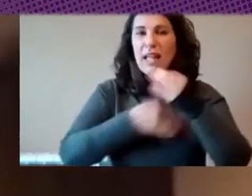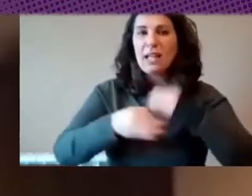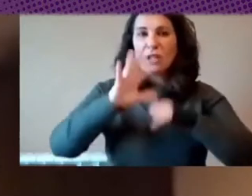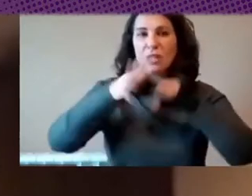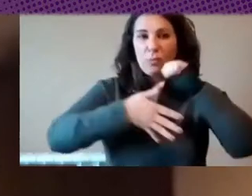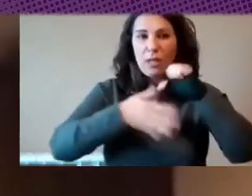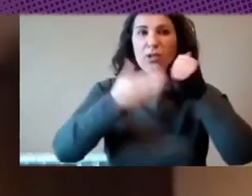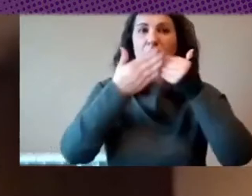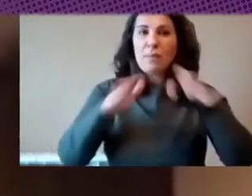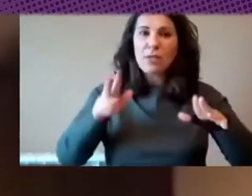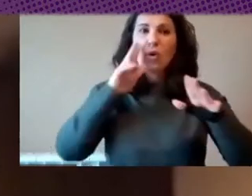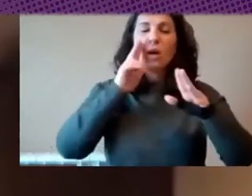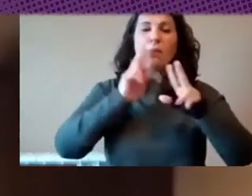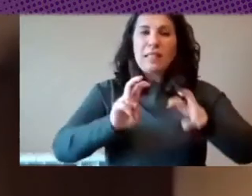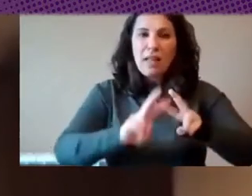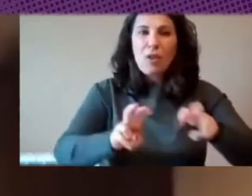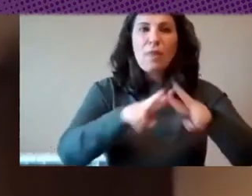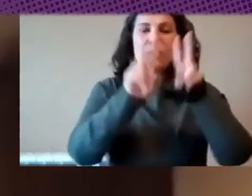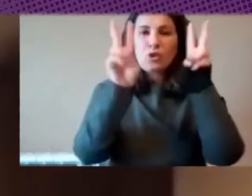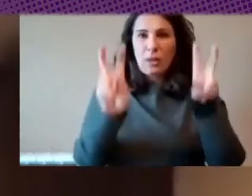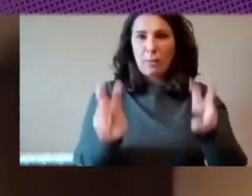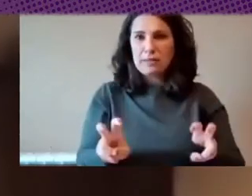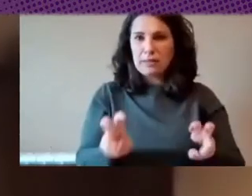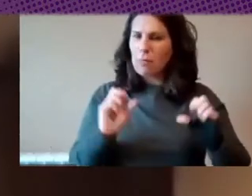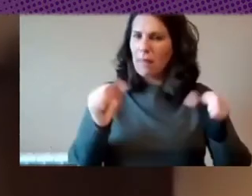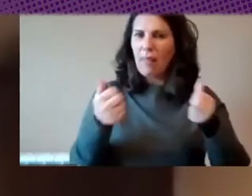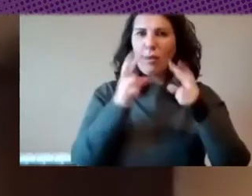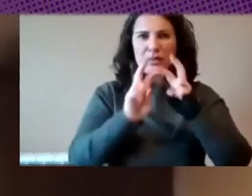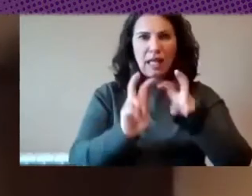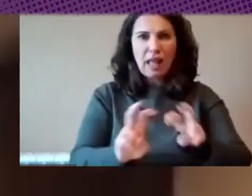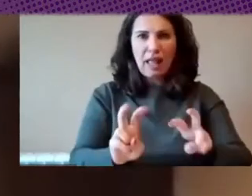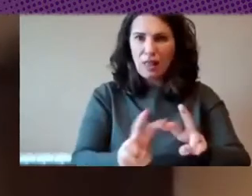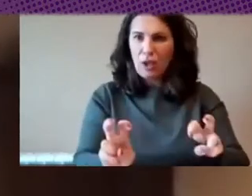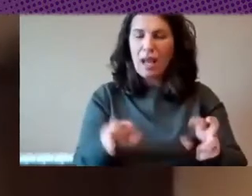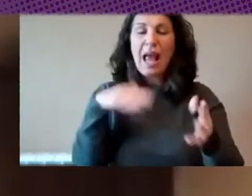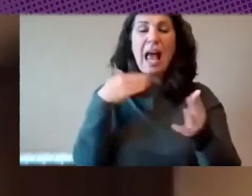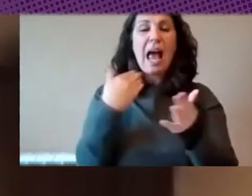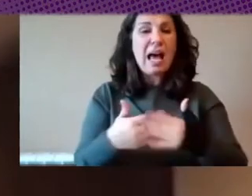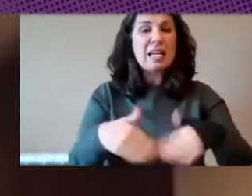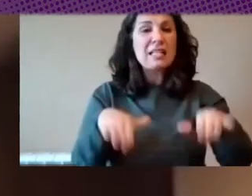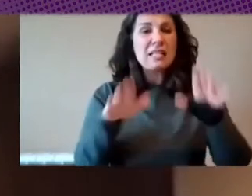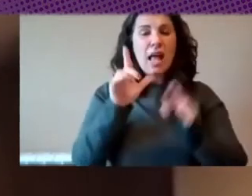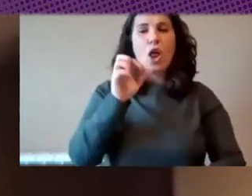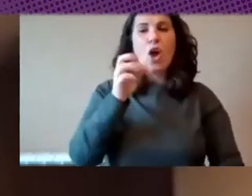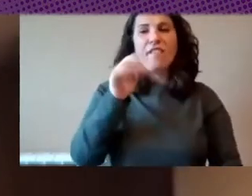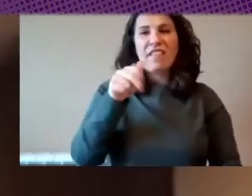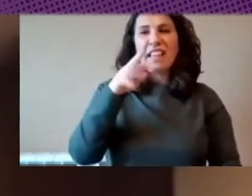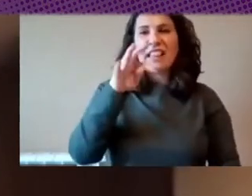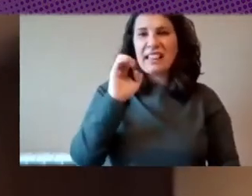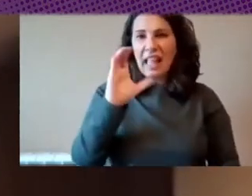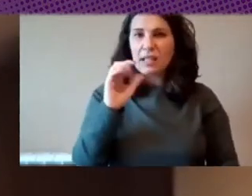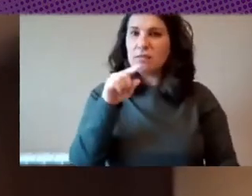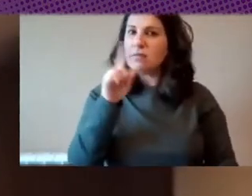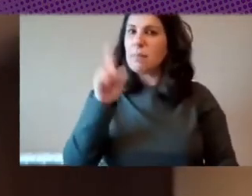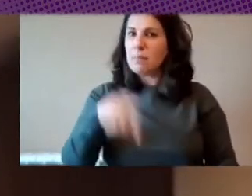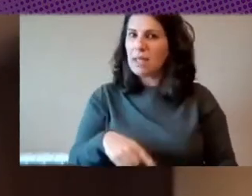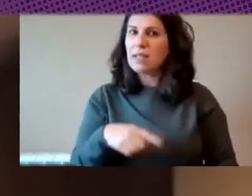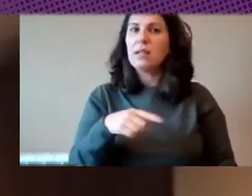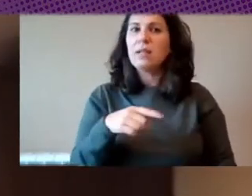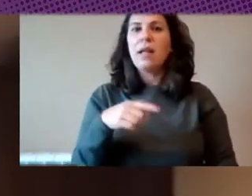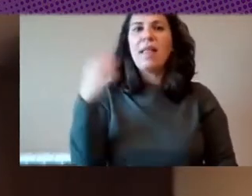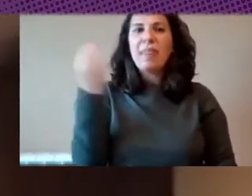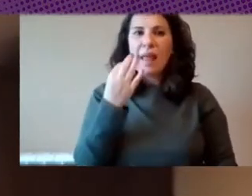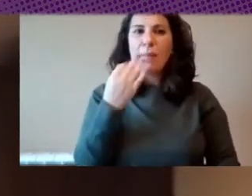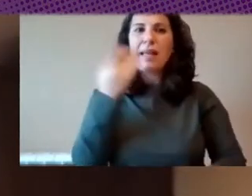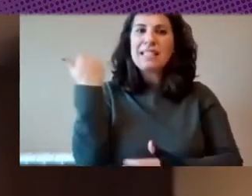una línea de investigación alrededor de estos temas incluso llamándolo FinTech yo creo que hay que plantear un Left